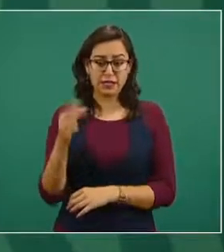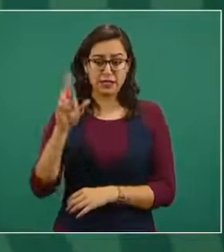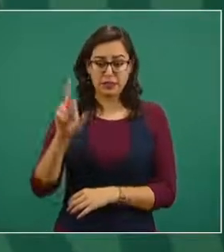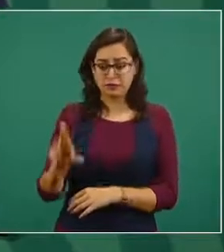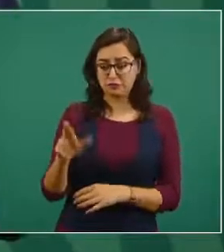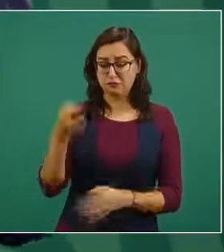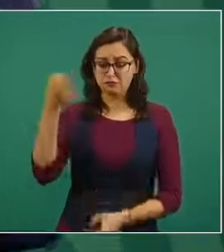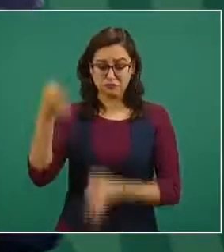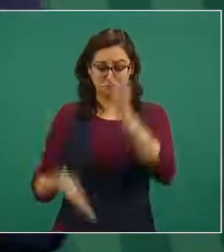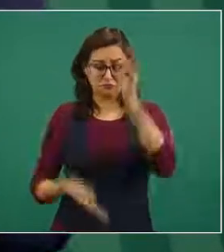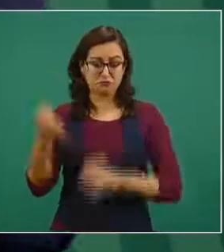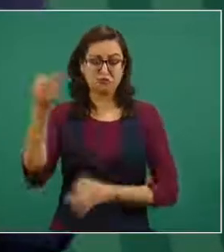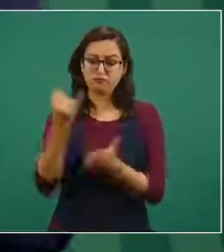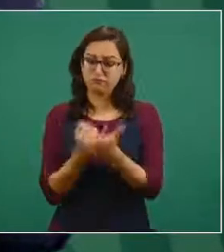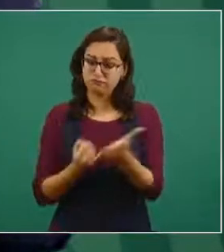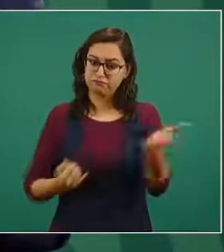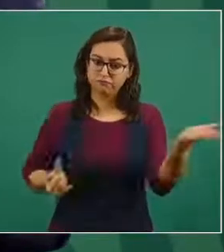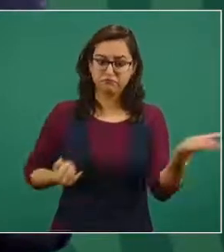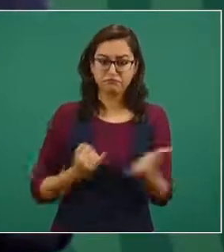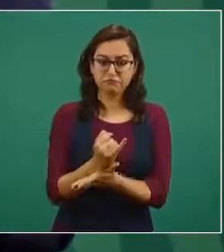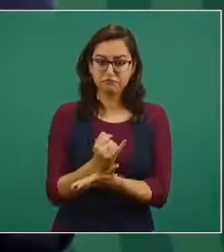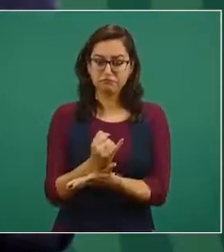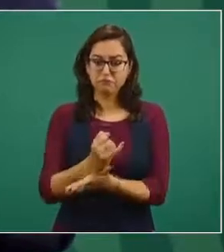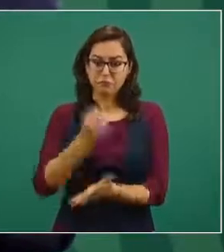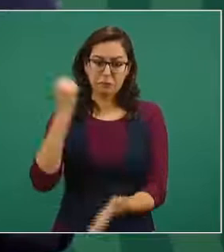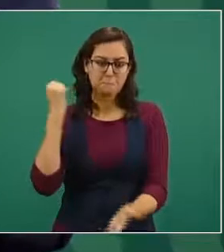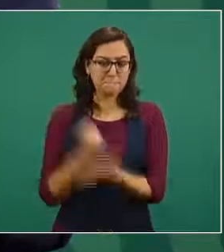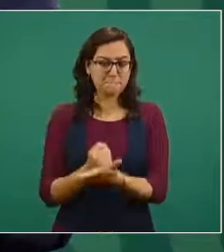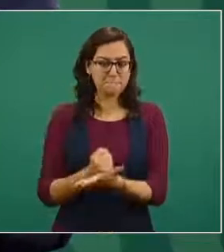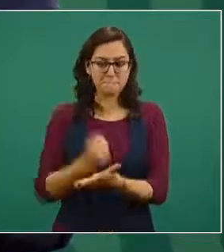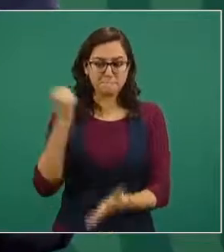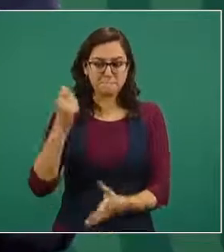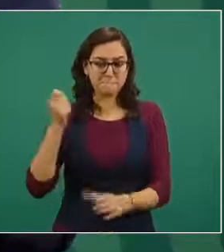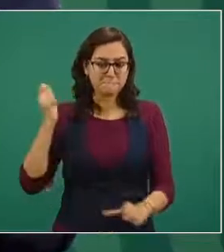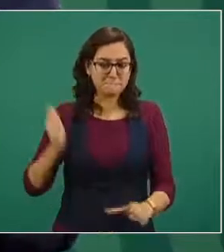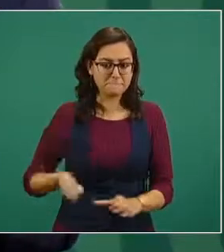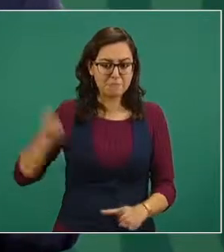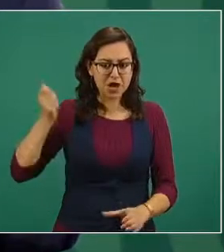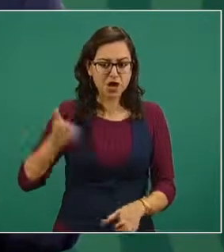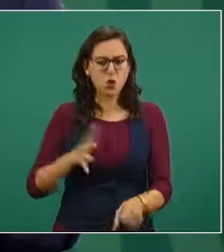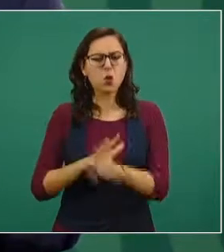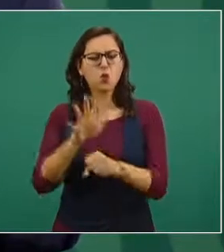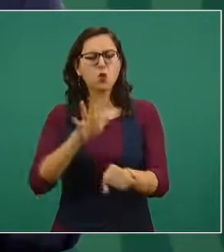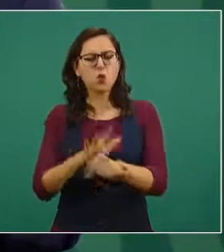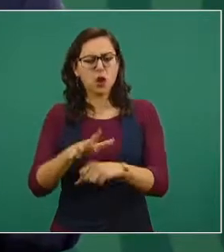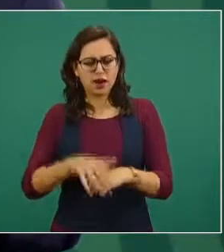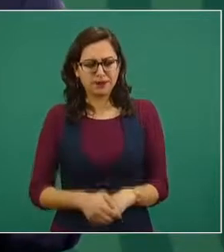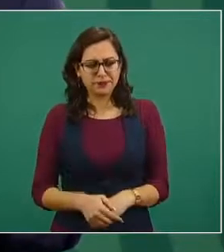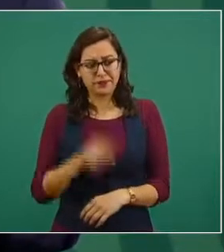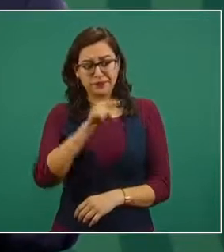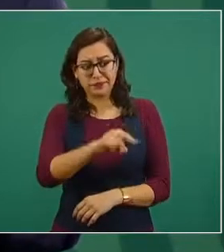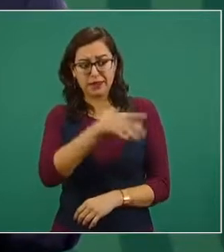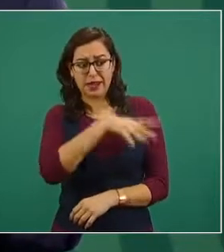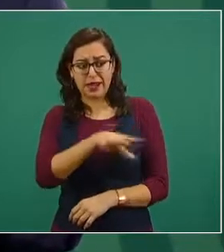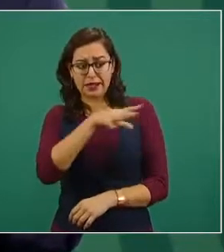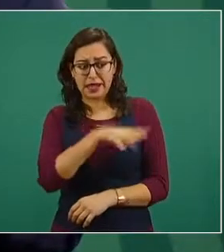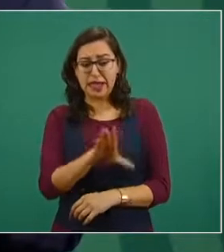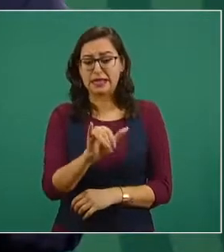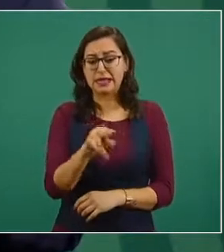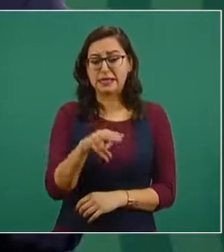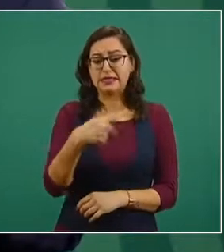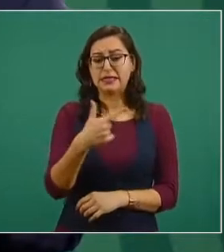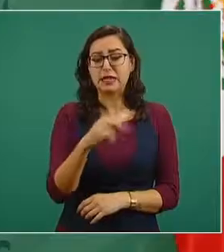considerar que no hay elementos para juzgar